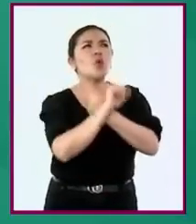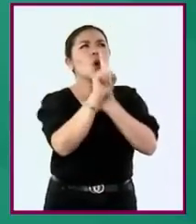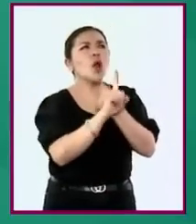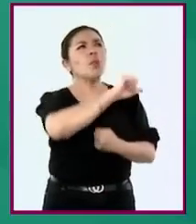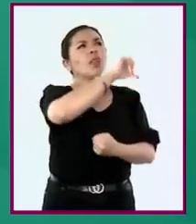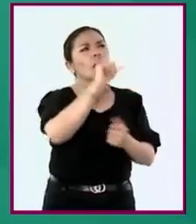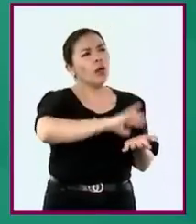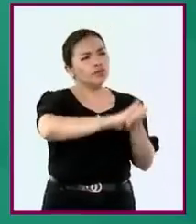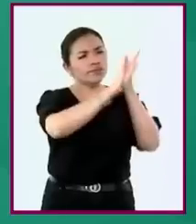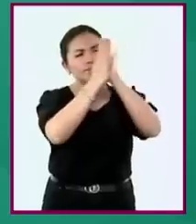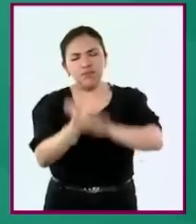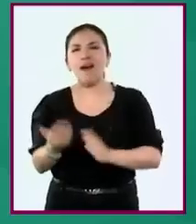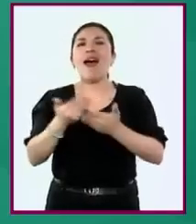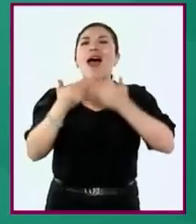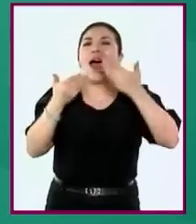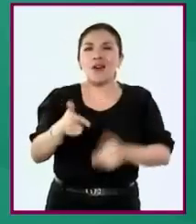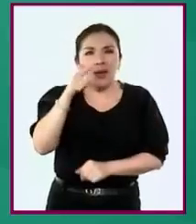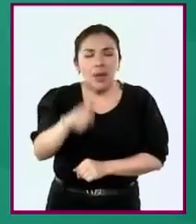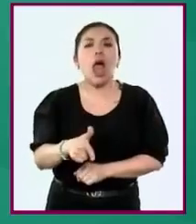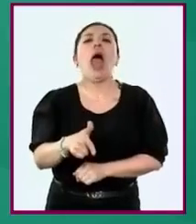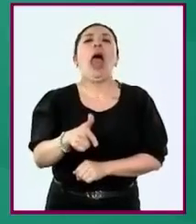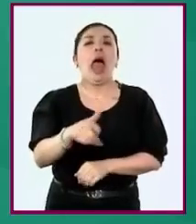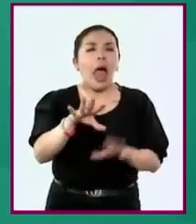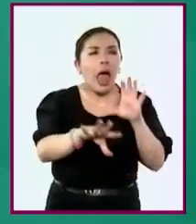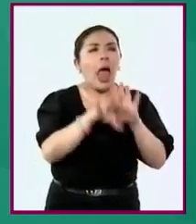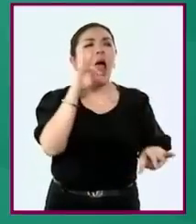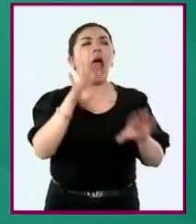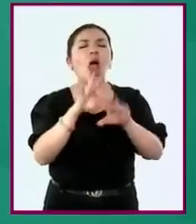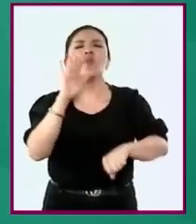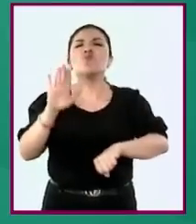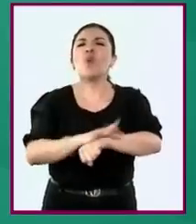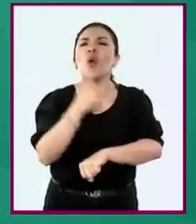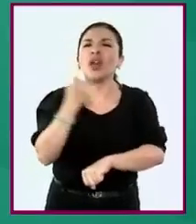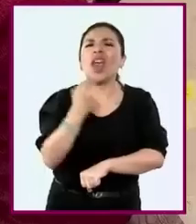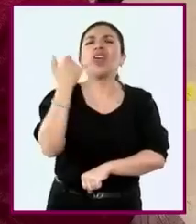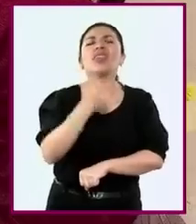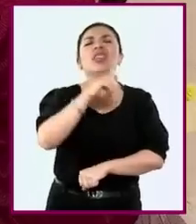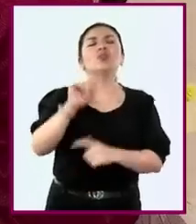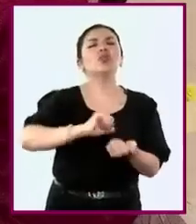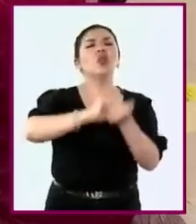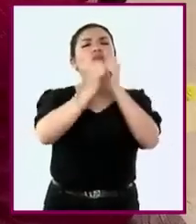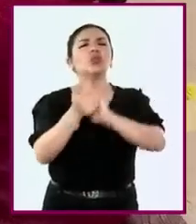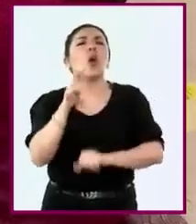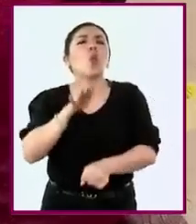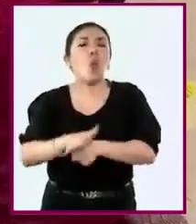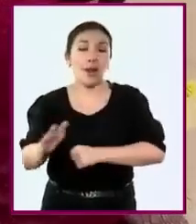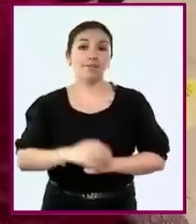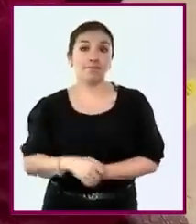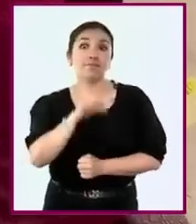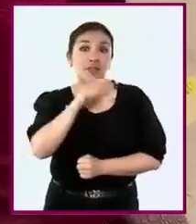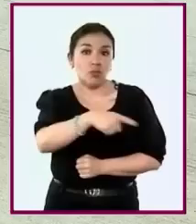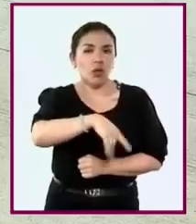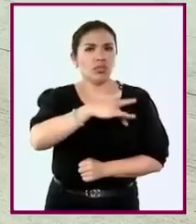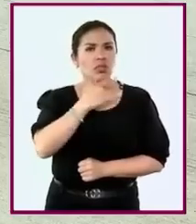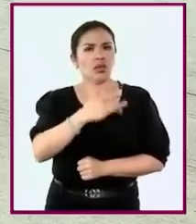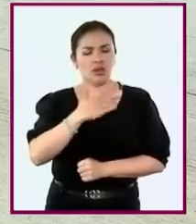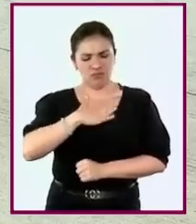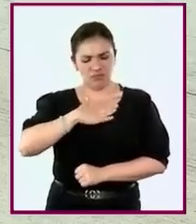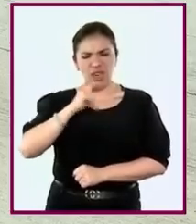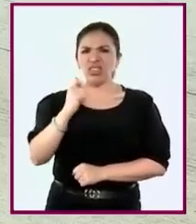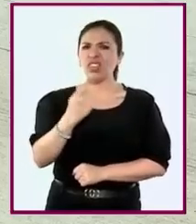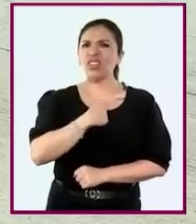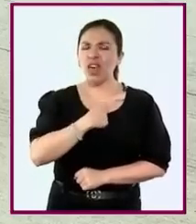actuales e identifiquen sus causas y consecuencias. Asimismo, que desarrollen su